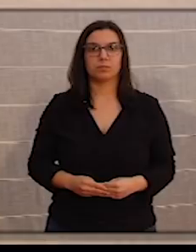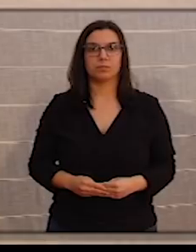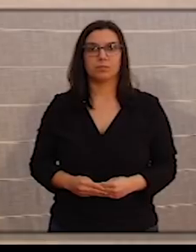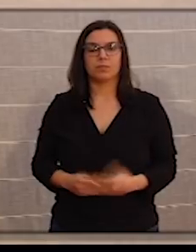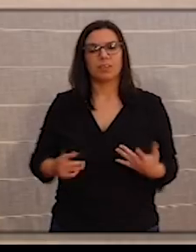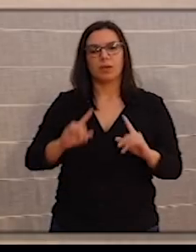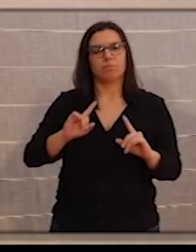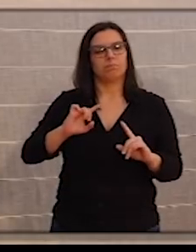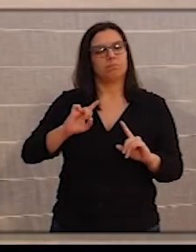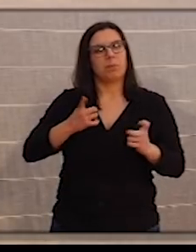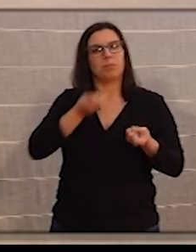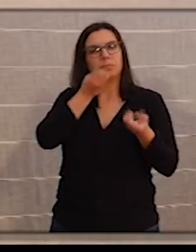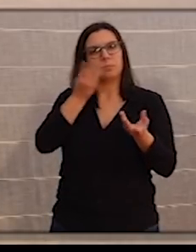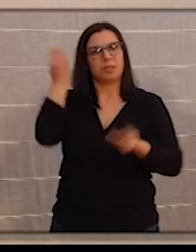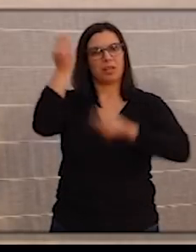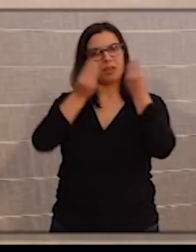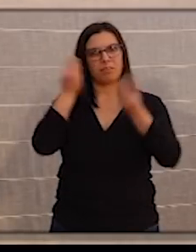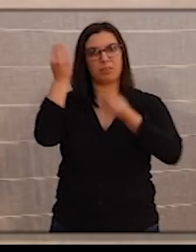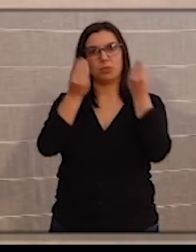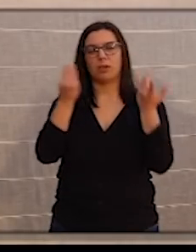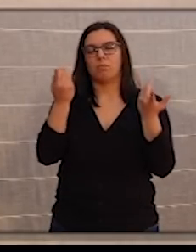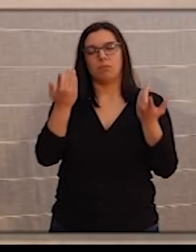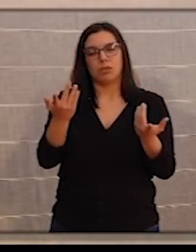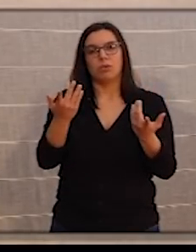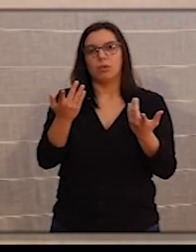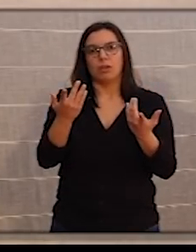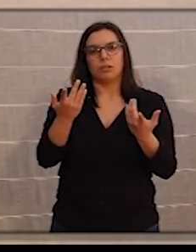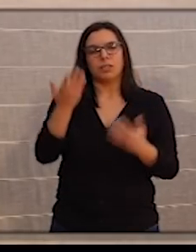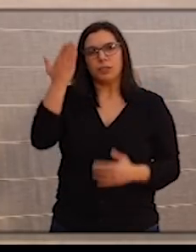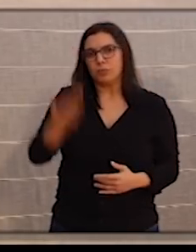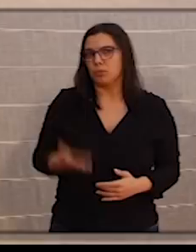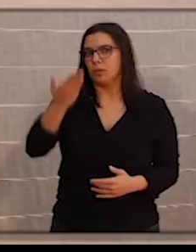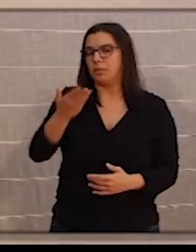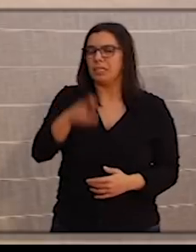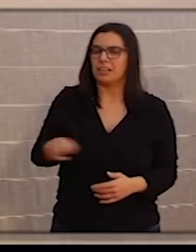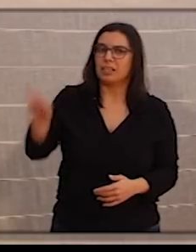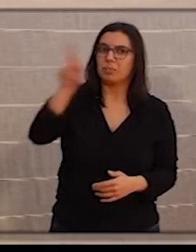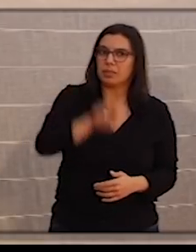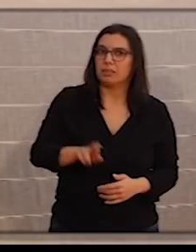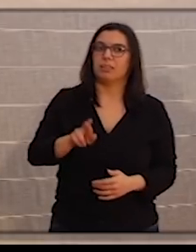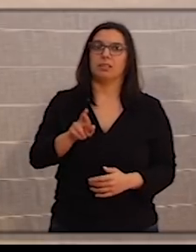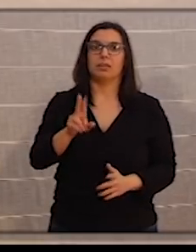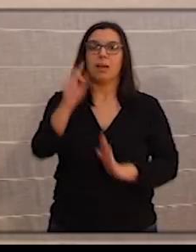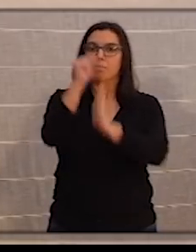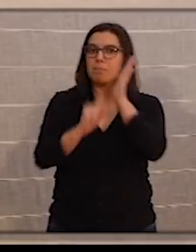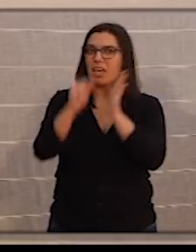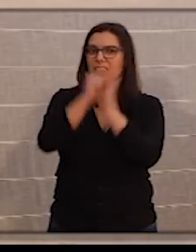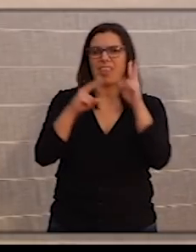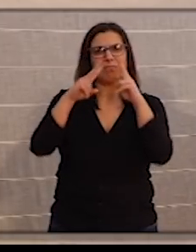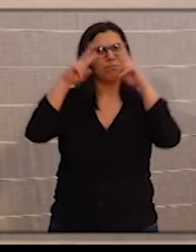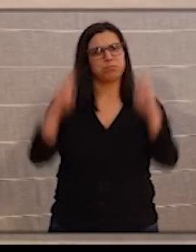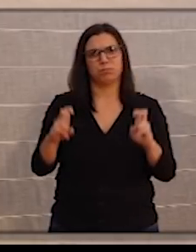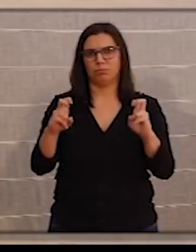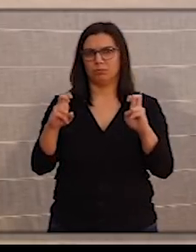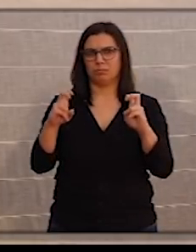reflexiones, pero, desde luego, es fundamental insistir en las medidas de confinamiento social,